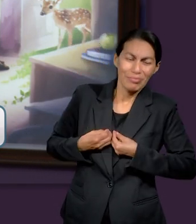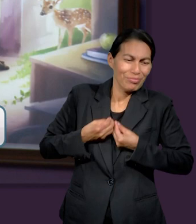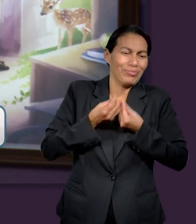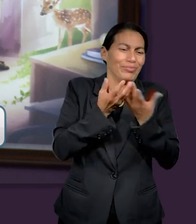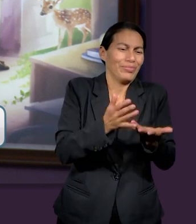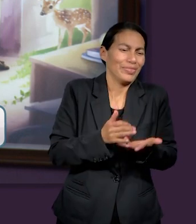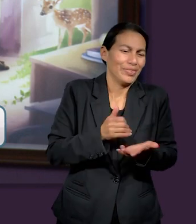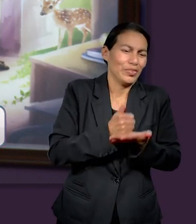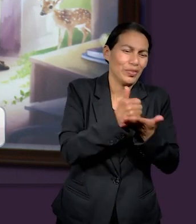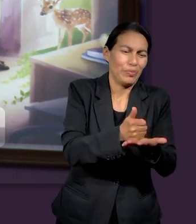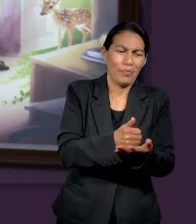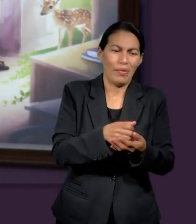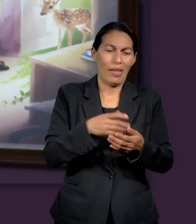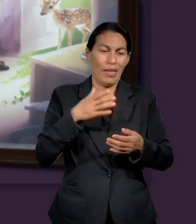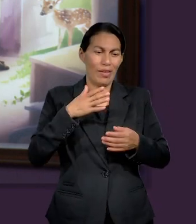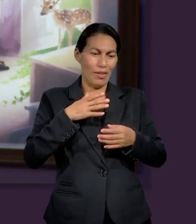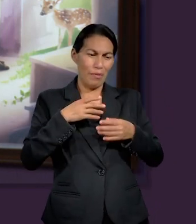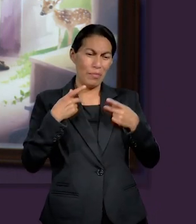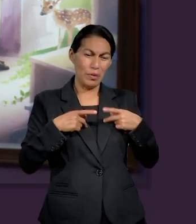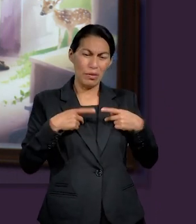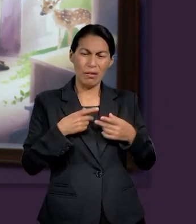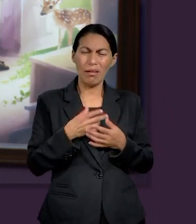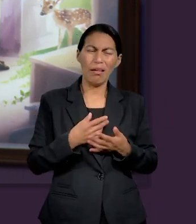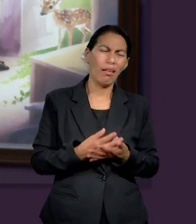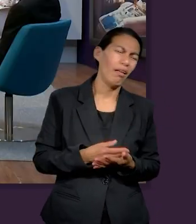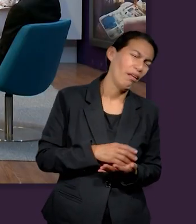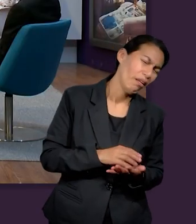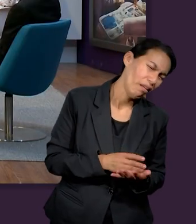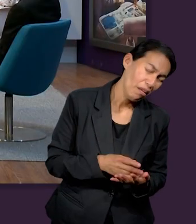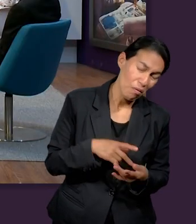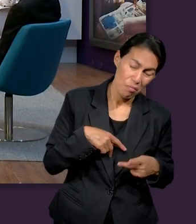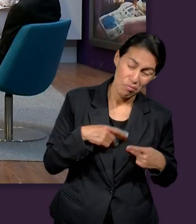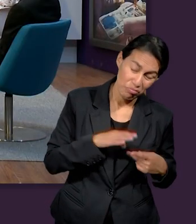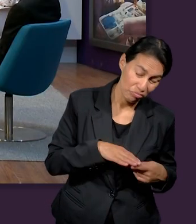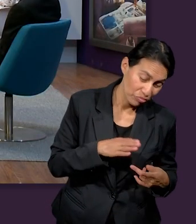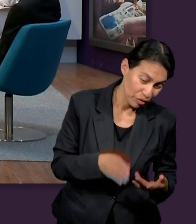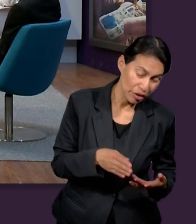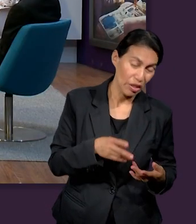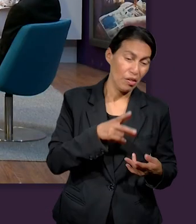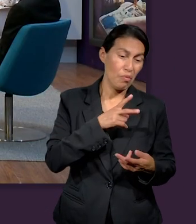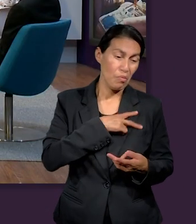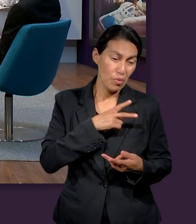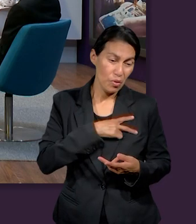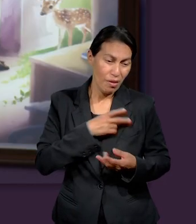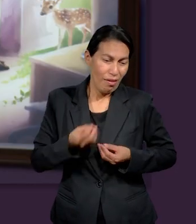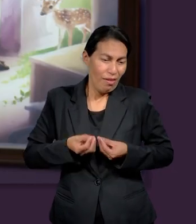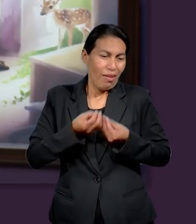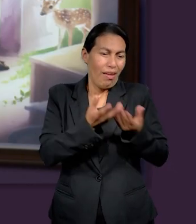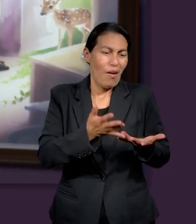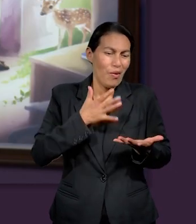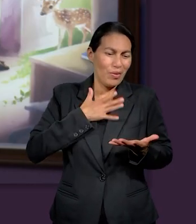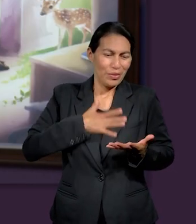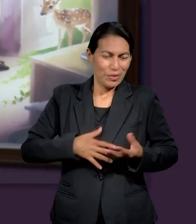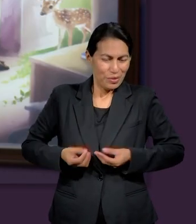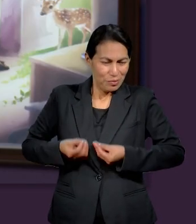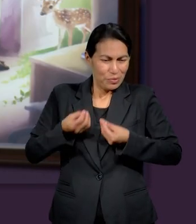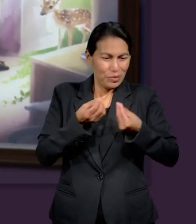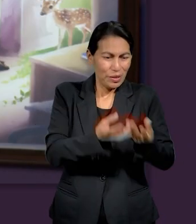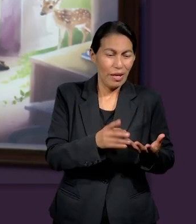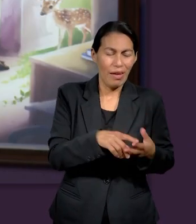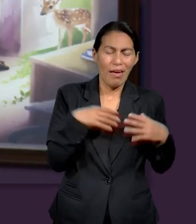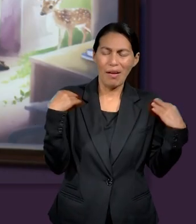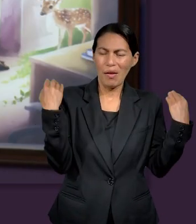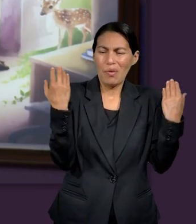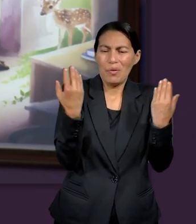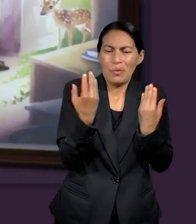ayudador la bendición del moribundo venía sobre mí y yo alegraba el corazón de la viuda me vestía de justicia y ella me